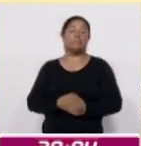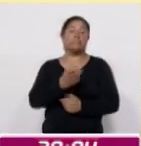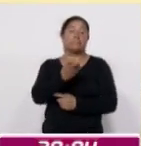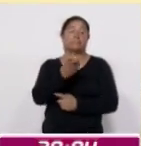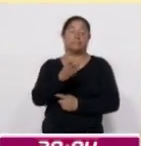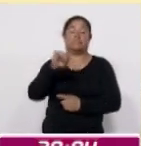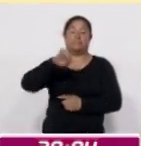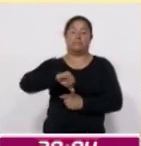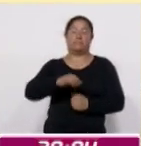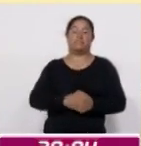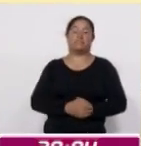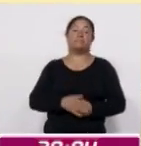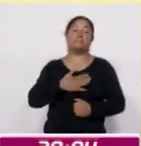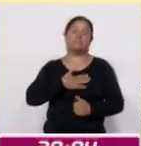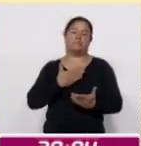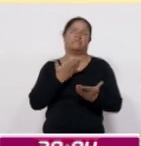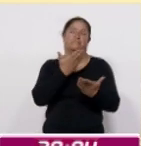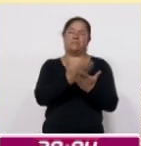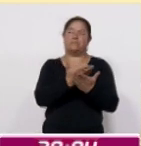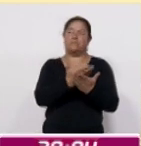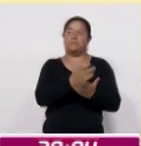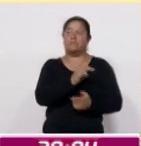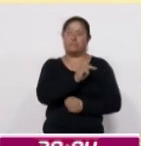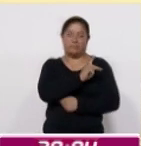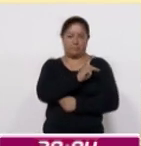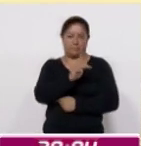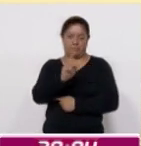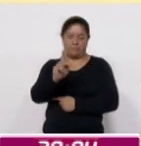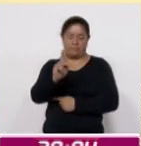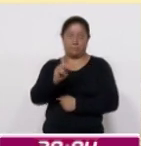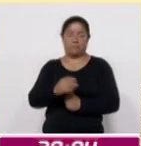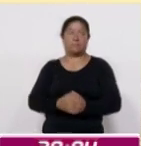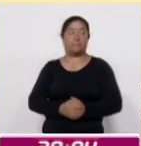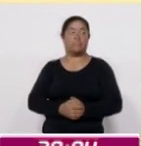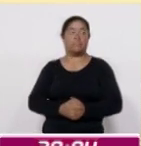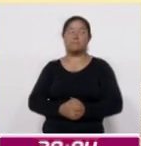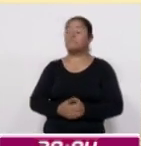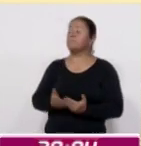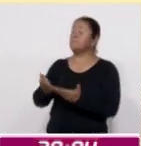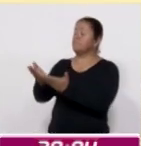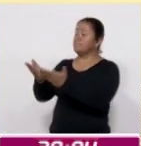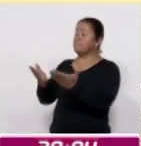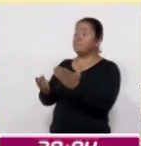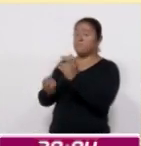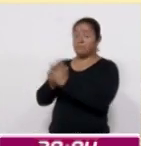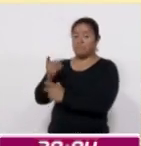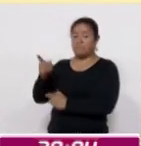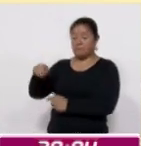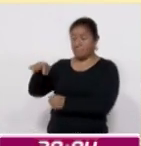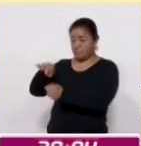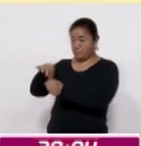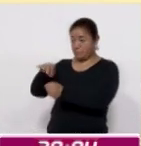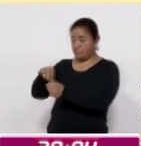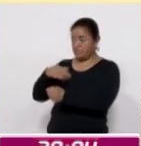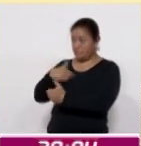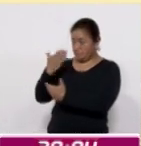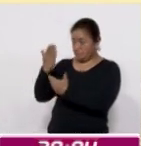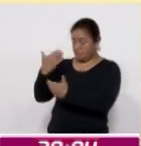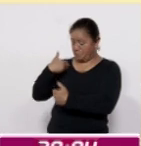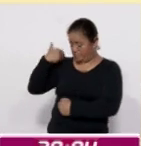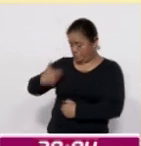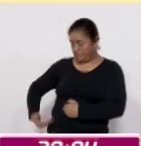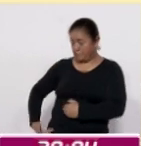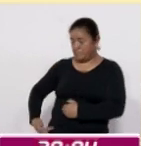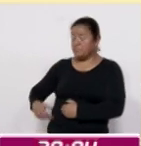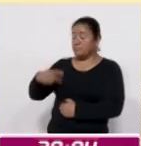hoy yo les pido a cada uno de ustedes, a nombre del pueblo de Tlaxcala, como una ciudadana más, como su